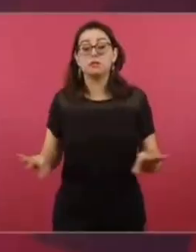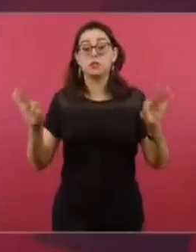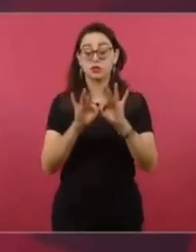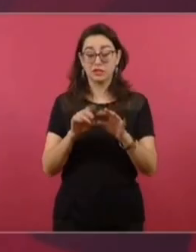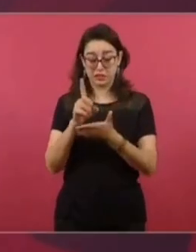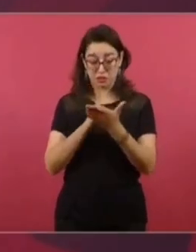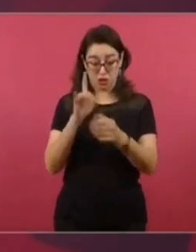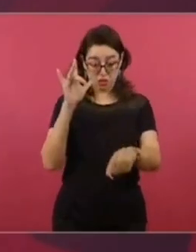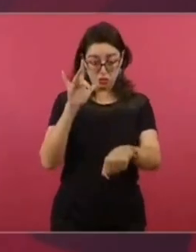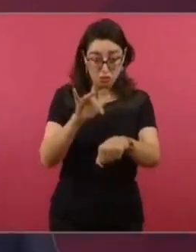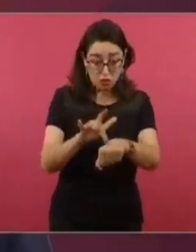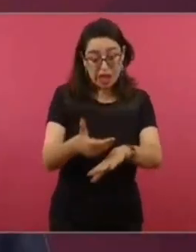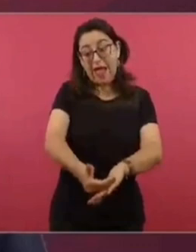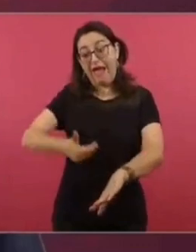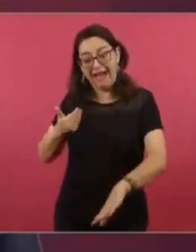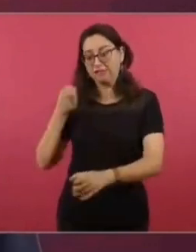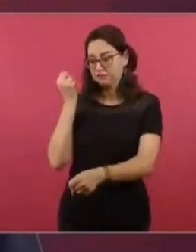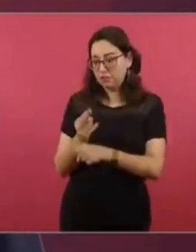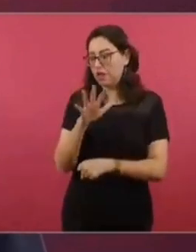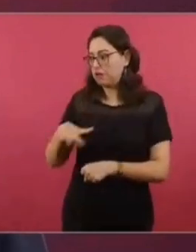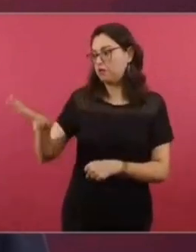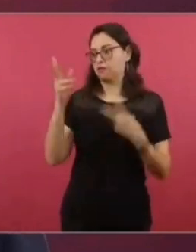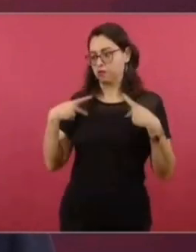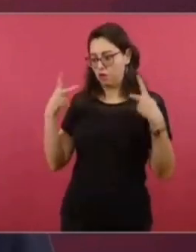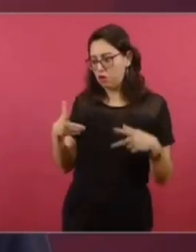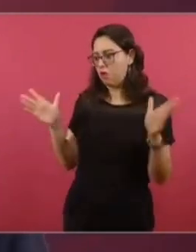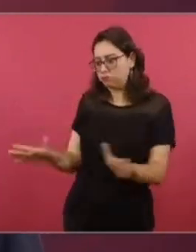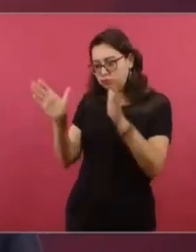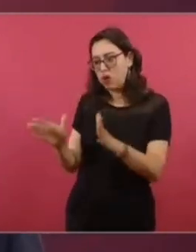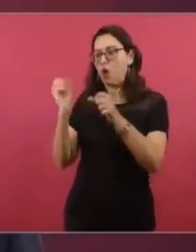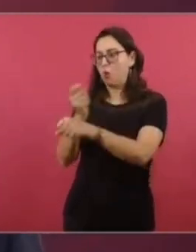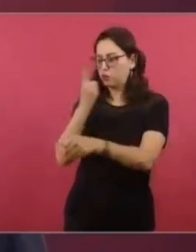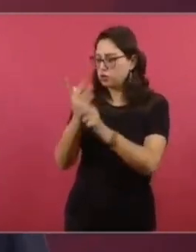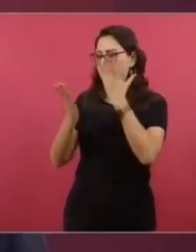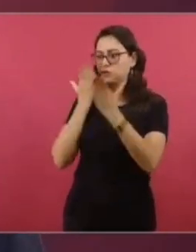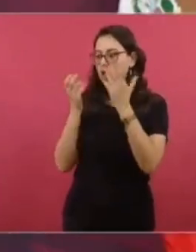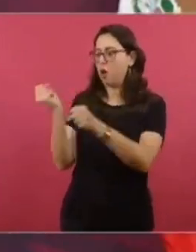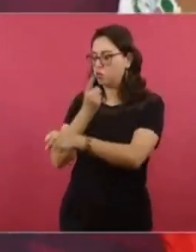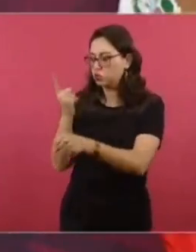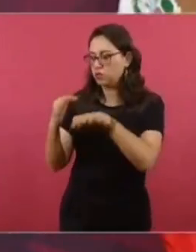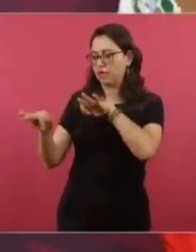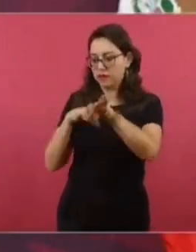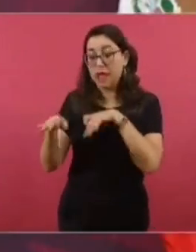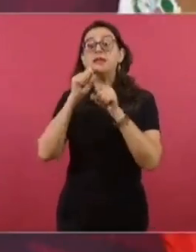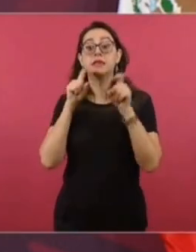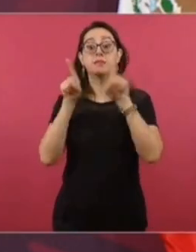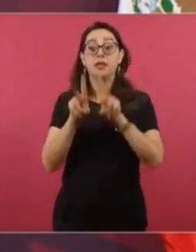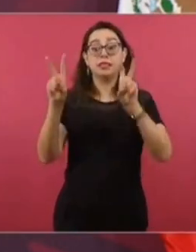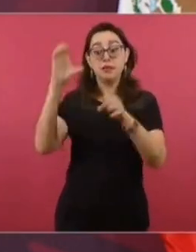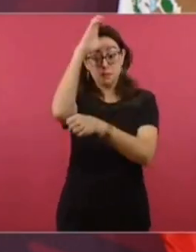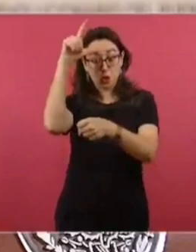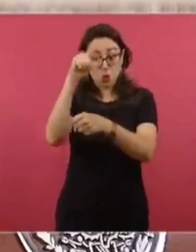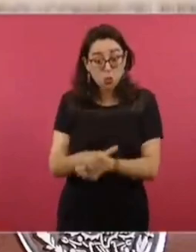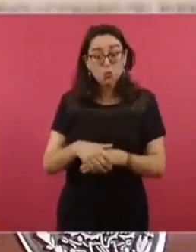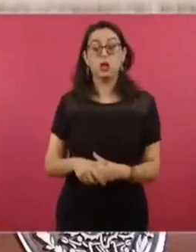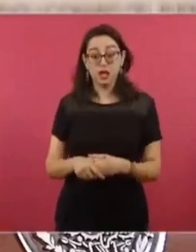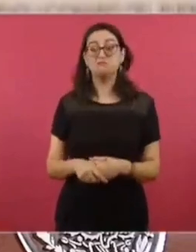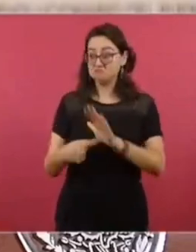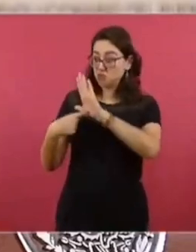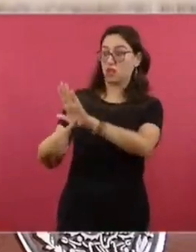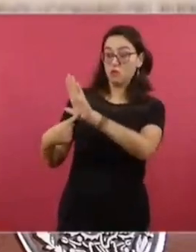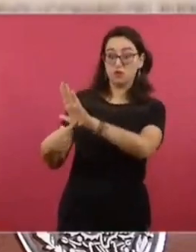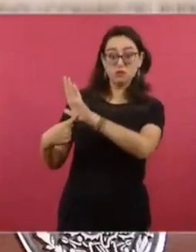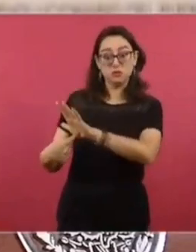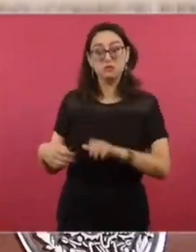que tengan oportunidad de estudiar, tengan oportunidad de trabajo. Y nos estamos metiendo hasta en lo de la música, con todo respeto.